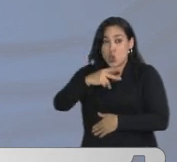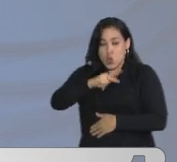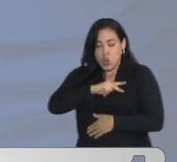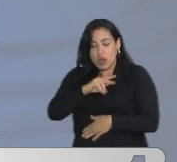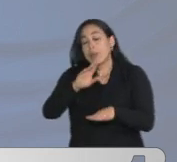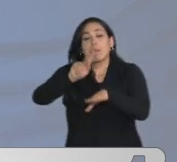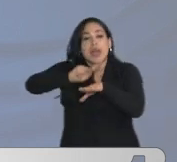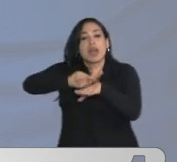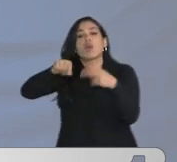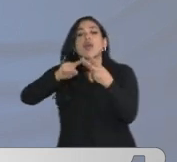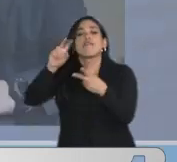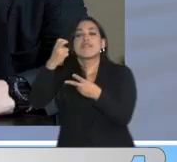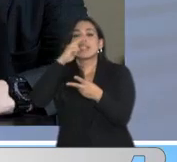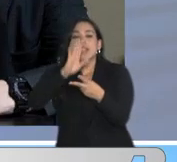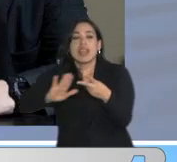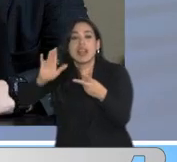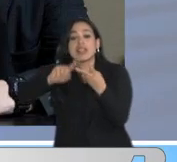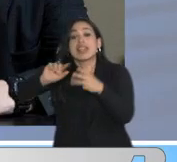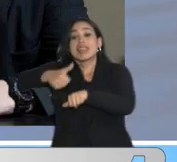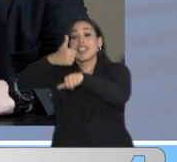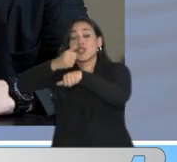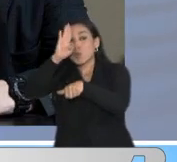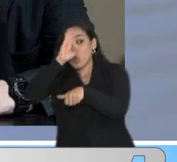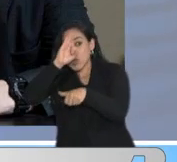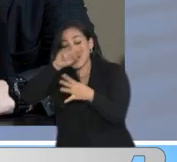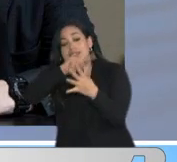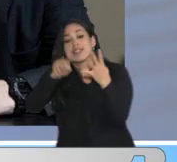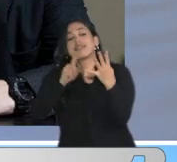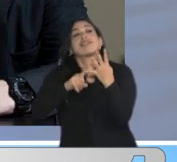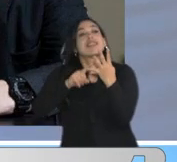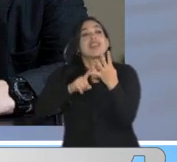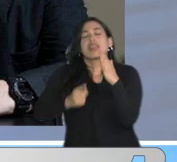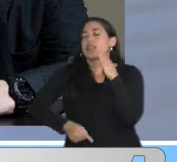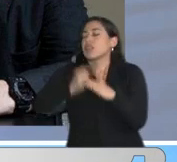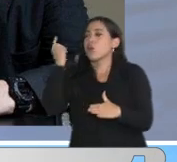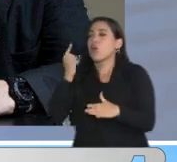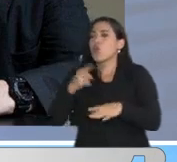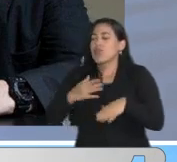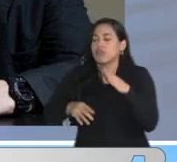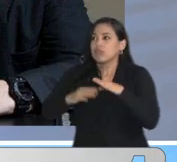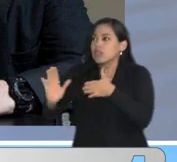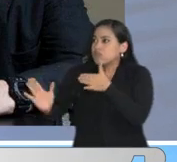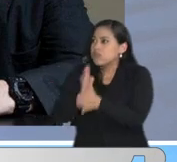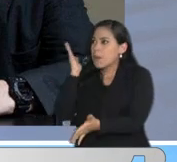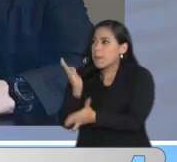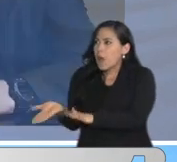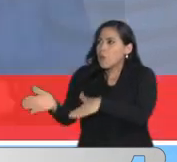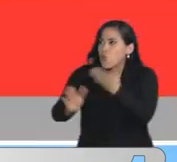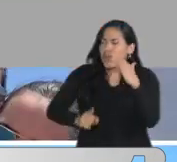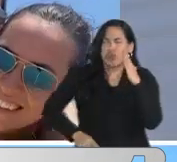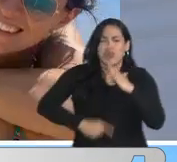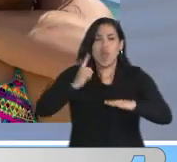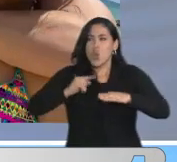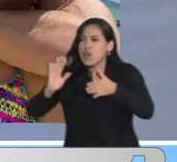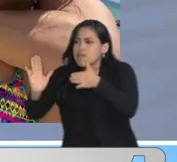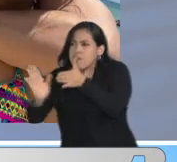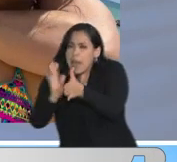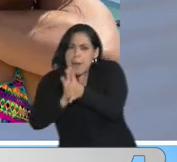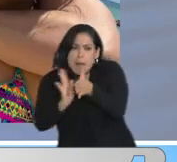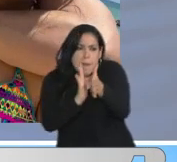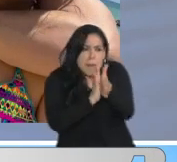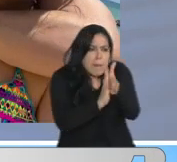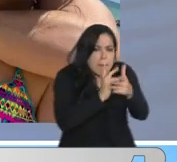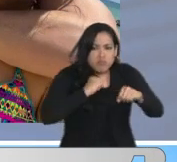fiscal general de la República, el director general de la policía. Inmediatamente se activaron todos los centros de difusión de información que estamos